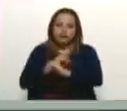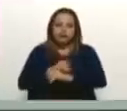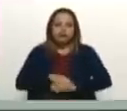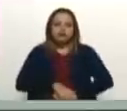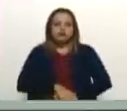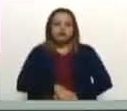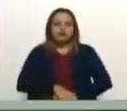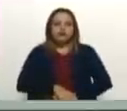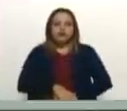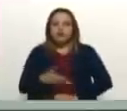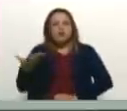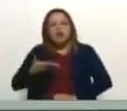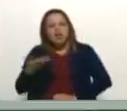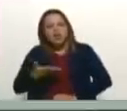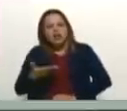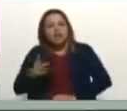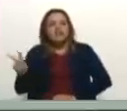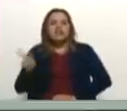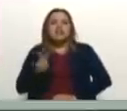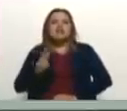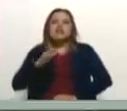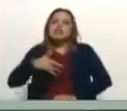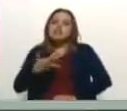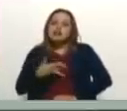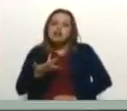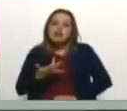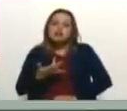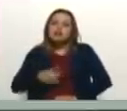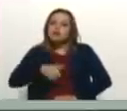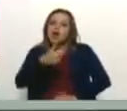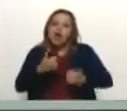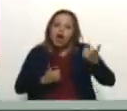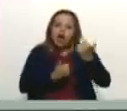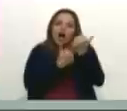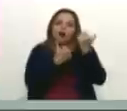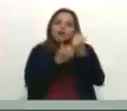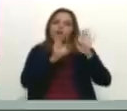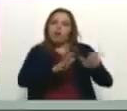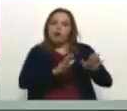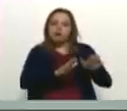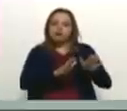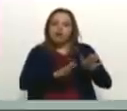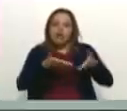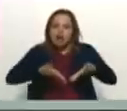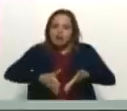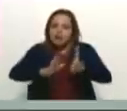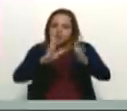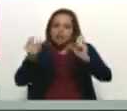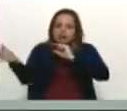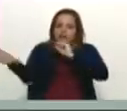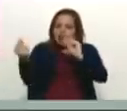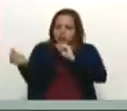para que Venezuela se sienta cada vez más acompañada en el camino del diálogo,